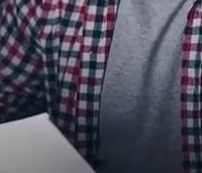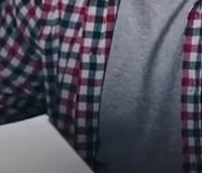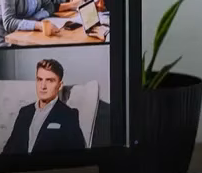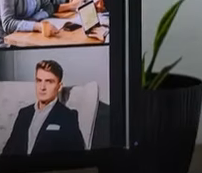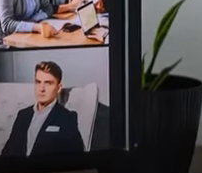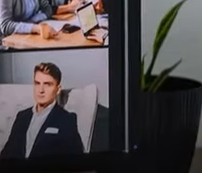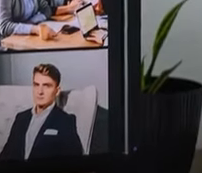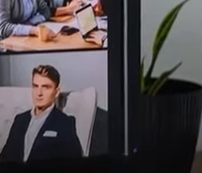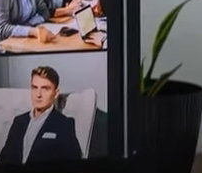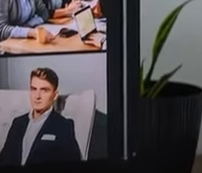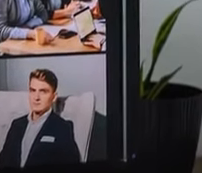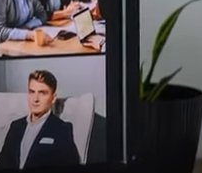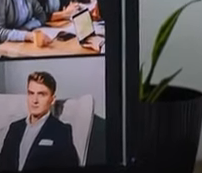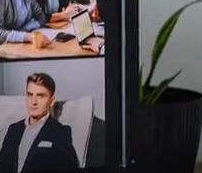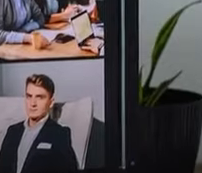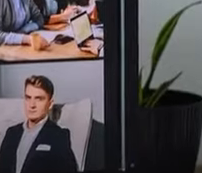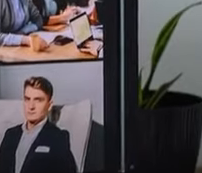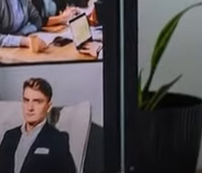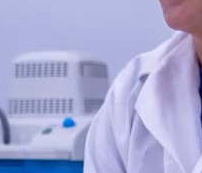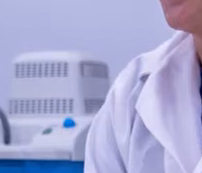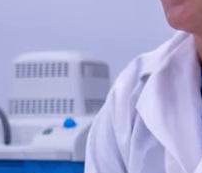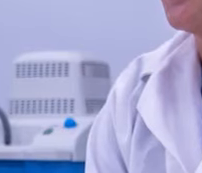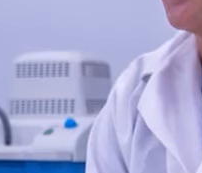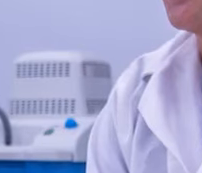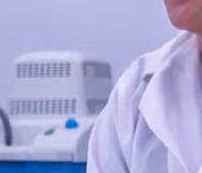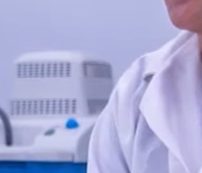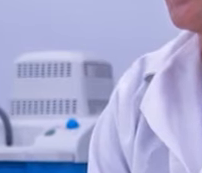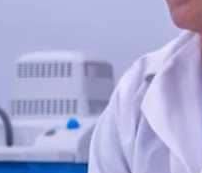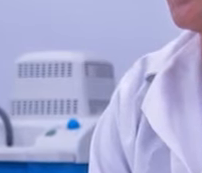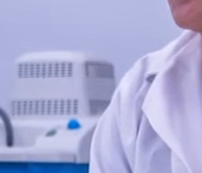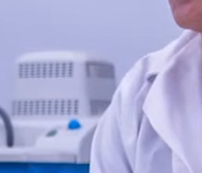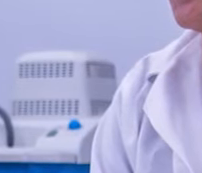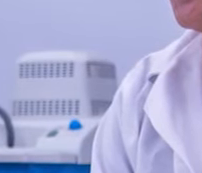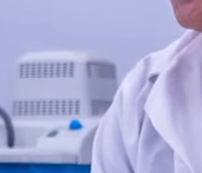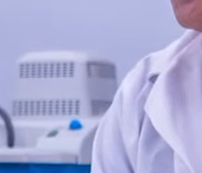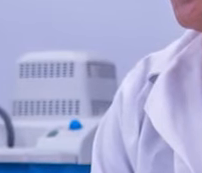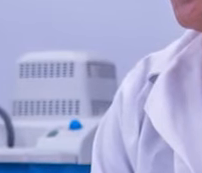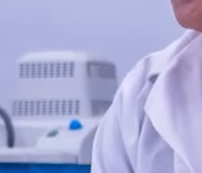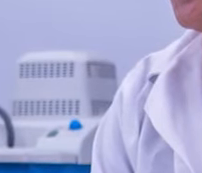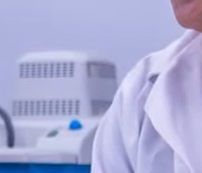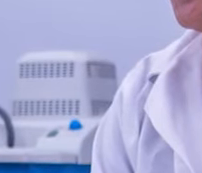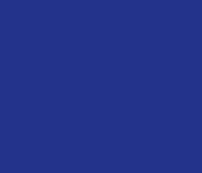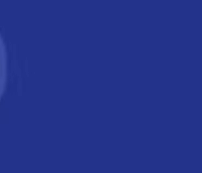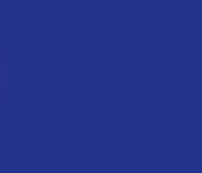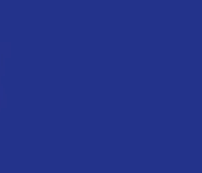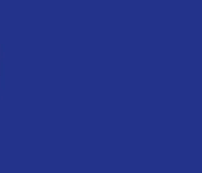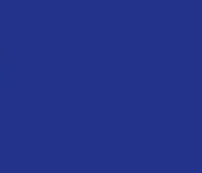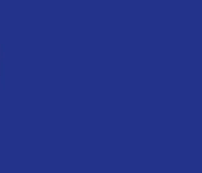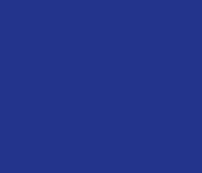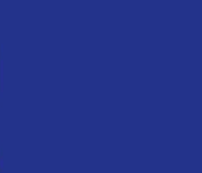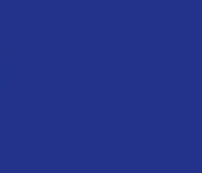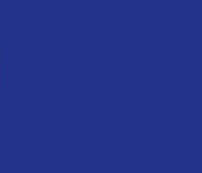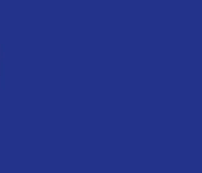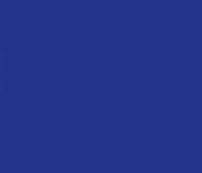flexibilidad de horario y amplio uso de tecnologías digitales Matrícula web del 8 al 13 de mayo Más información en